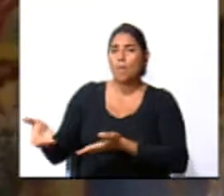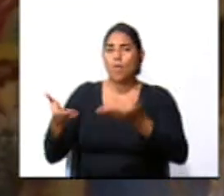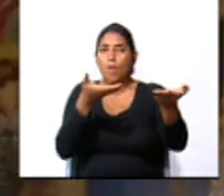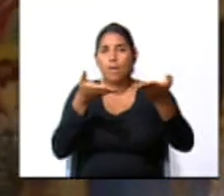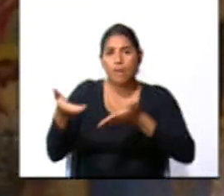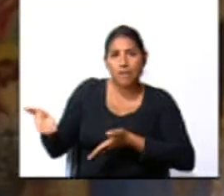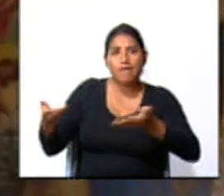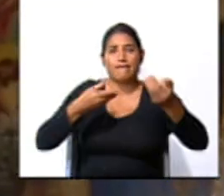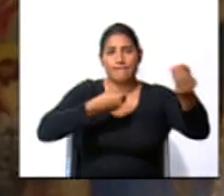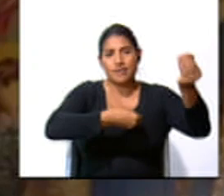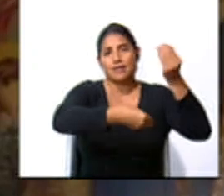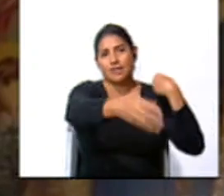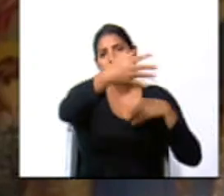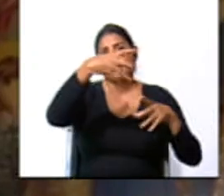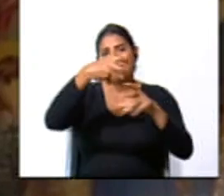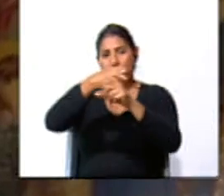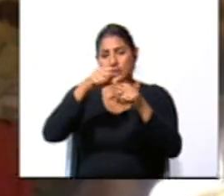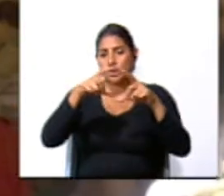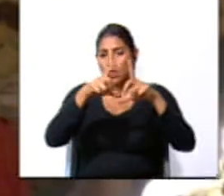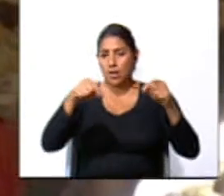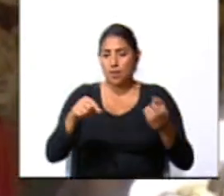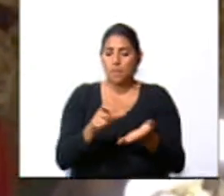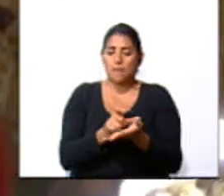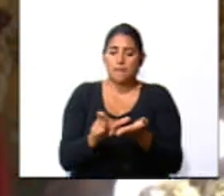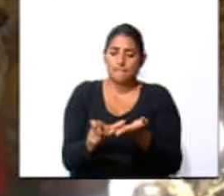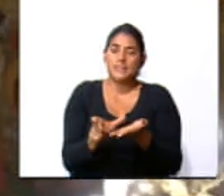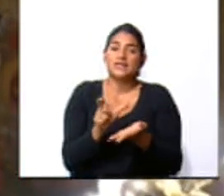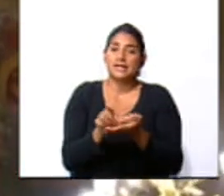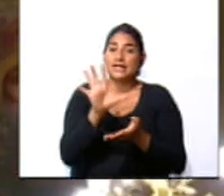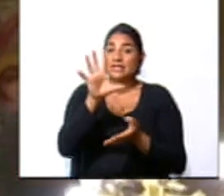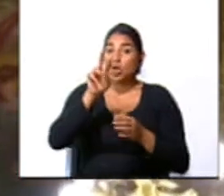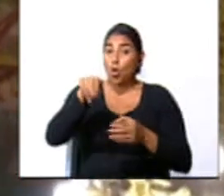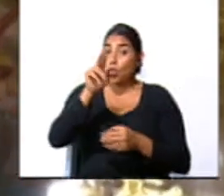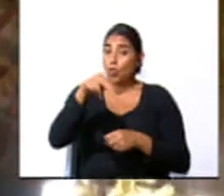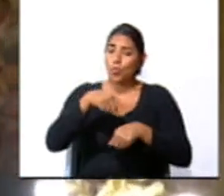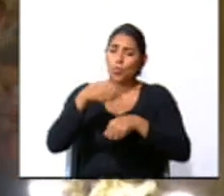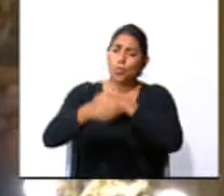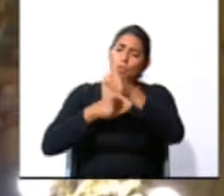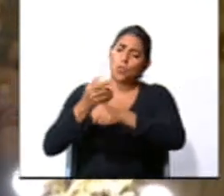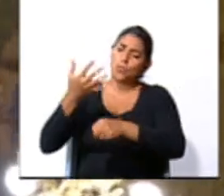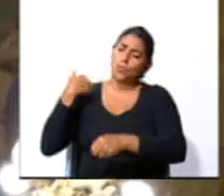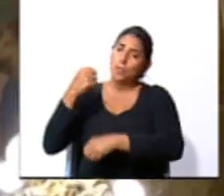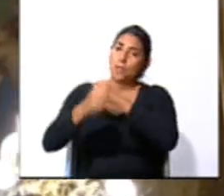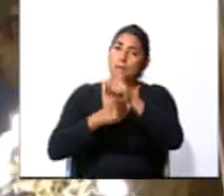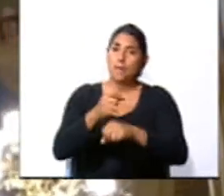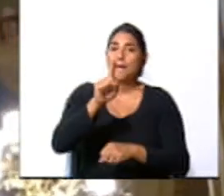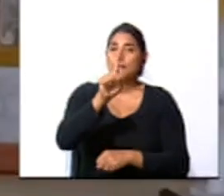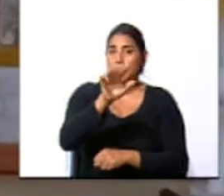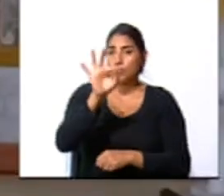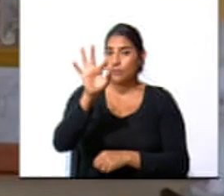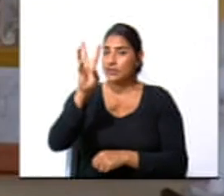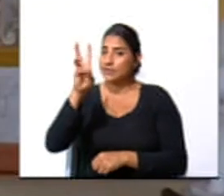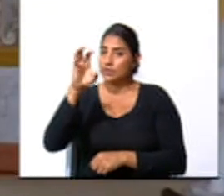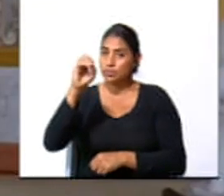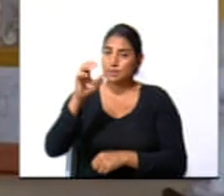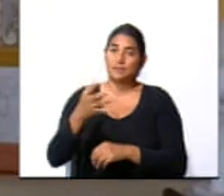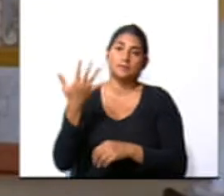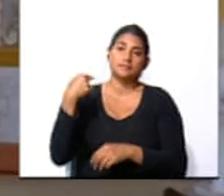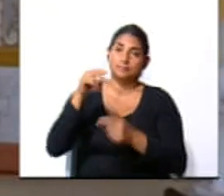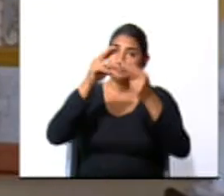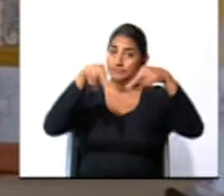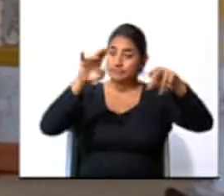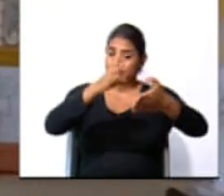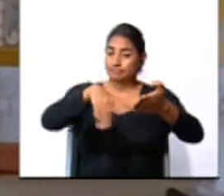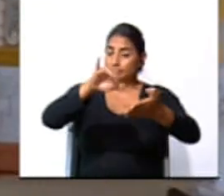Esta pintura fue reproducida en el billete de Cinco Colones durante algunas décadas a finales de 1960. El Teatro